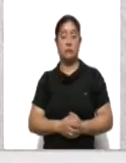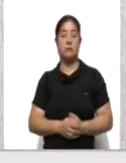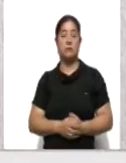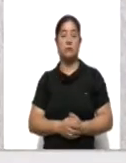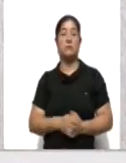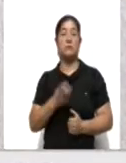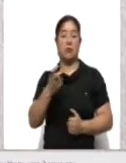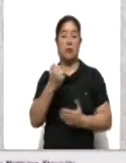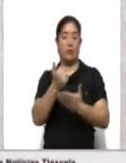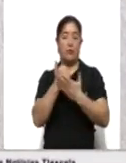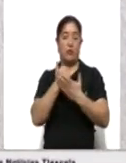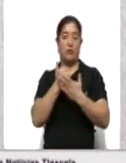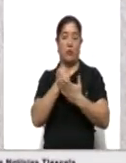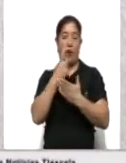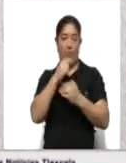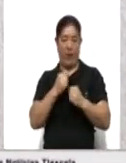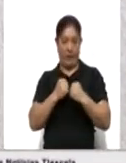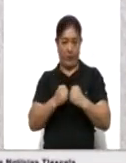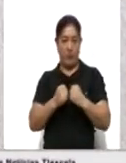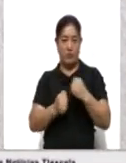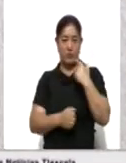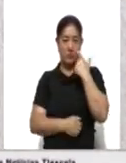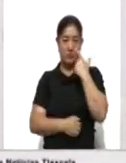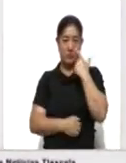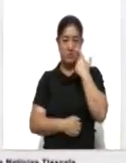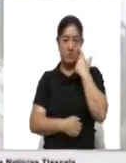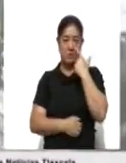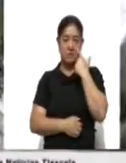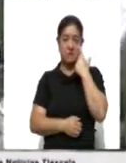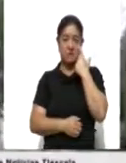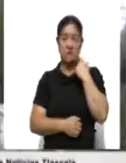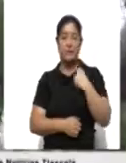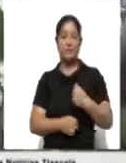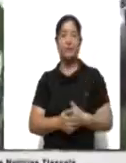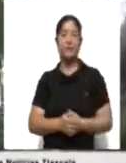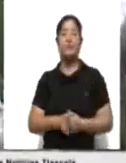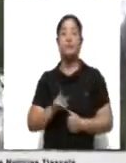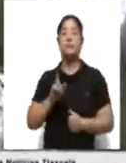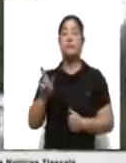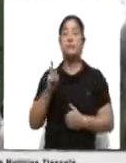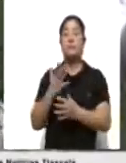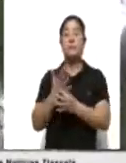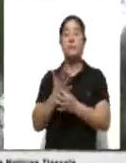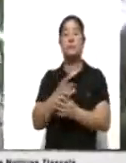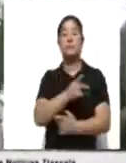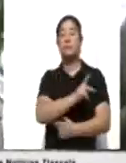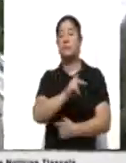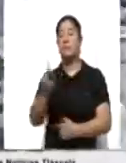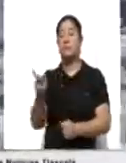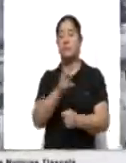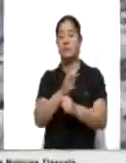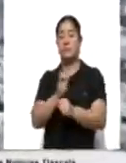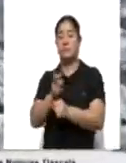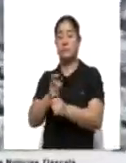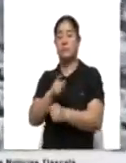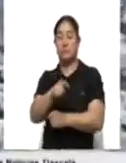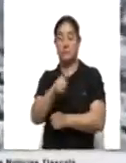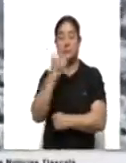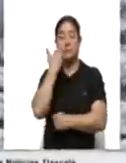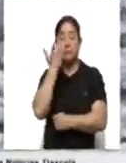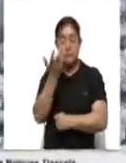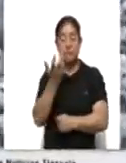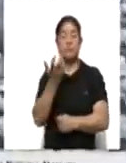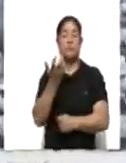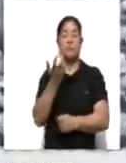nos va a ayudar a fortalecer el sistema inmune ante este tipo de enfermedades. El especialista exhortó a la ciudadanía a saber diferenciar los síntomas de un